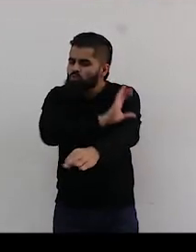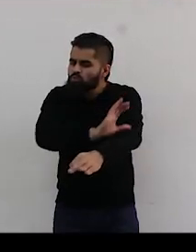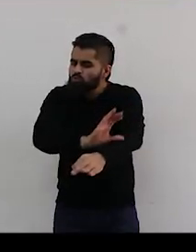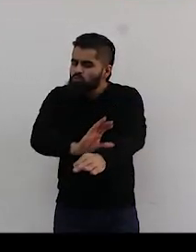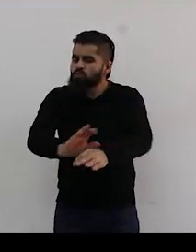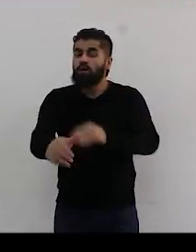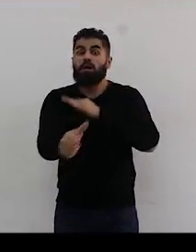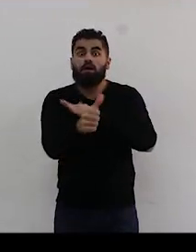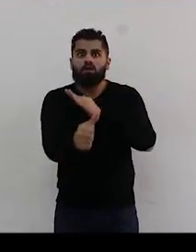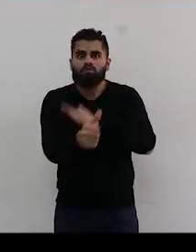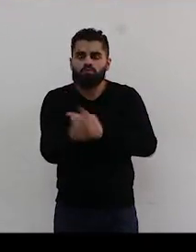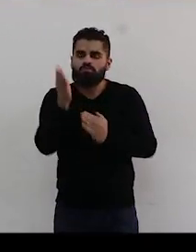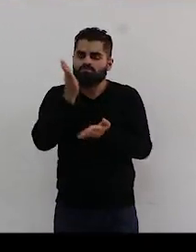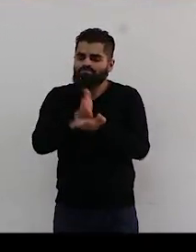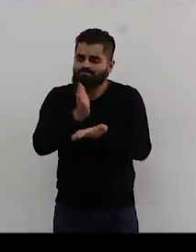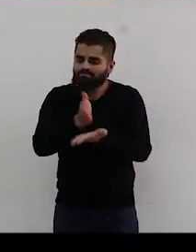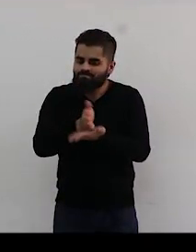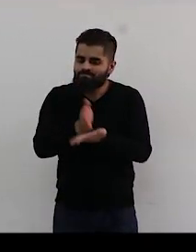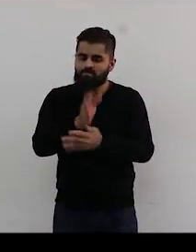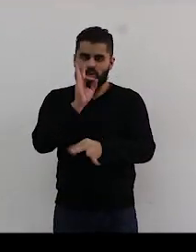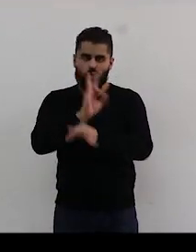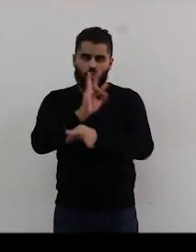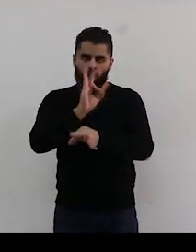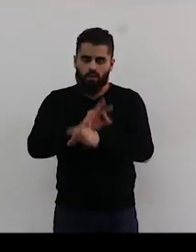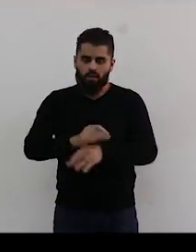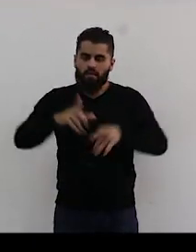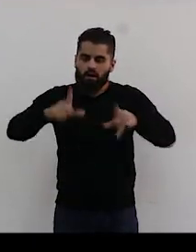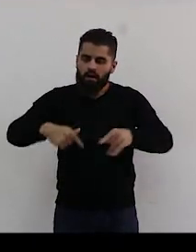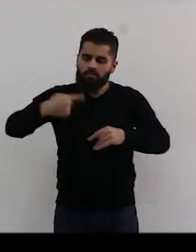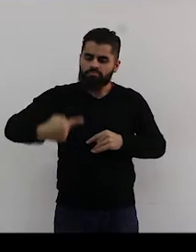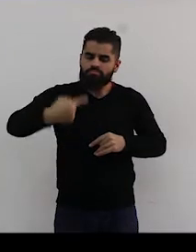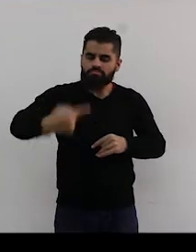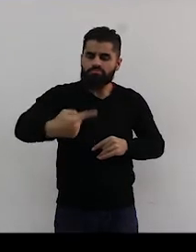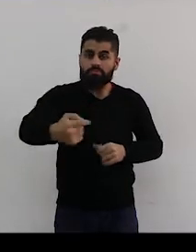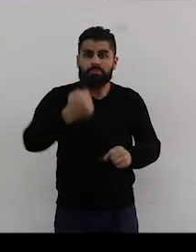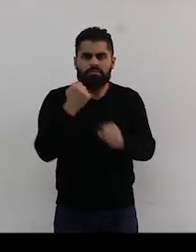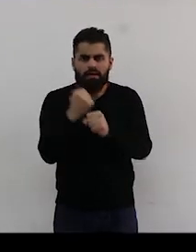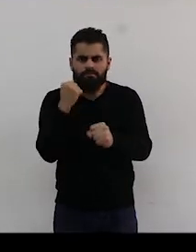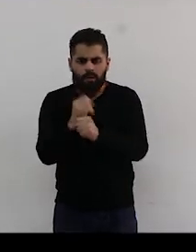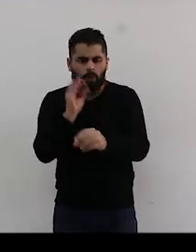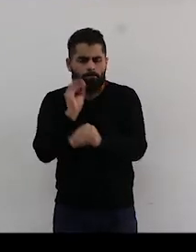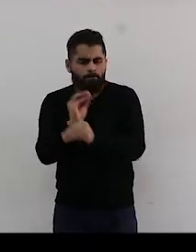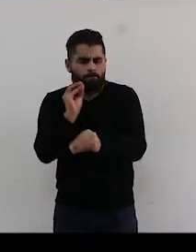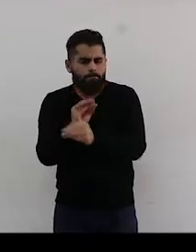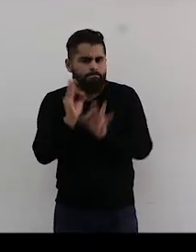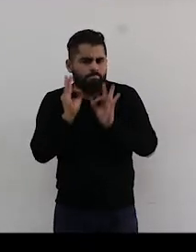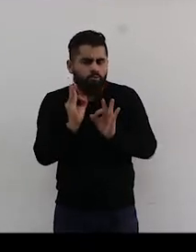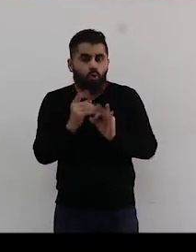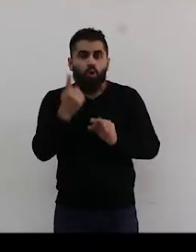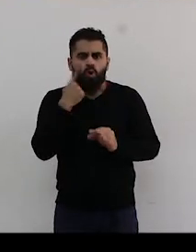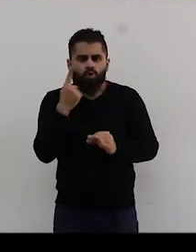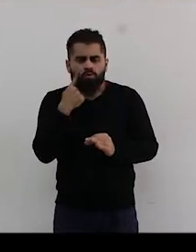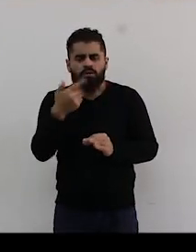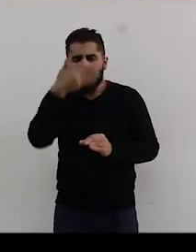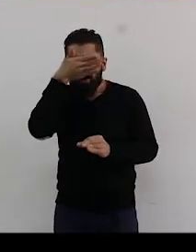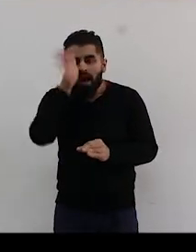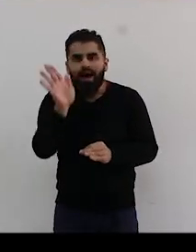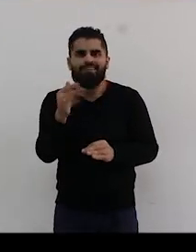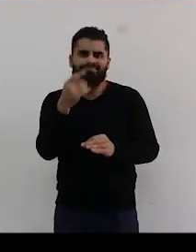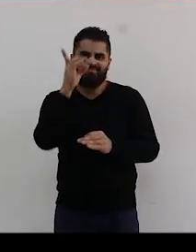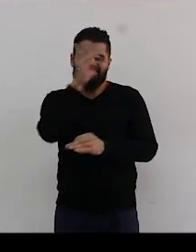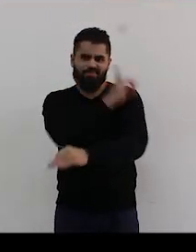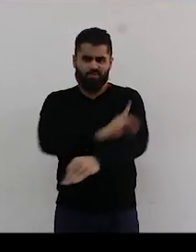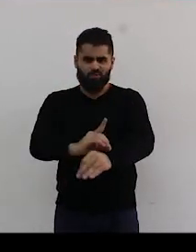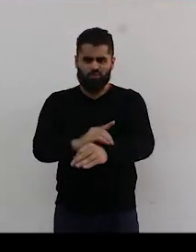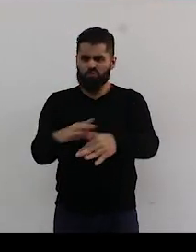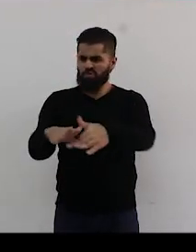continuidad también en todos los chicos que estén asistiendo en aulas de clases para poder también con ellos trabajar y conocer también